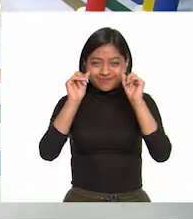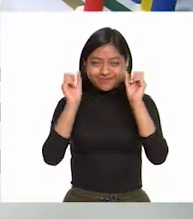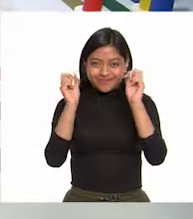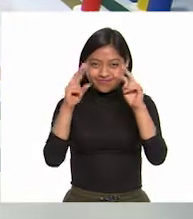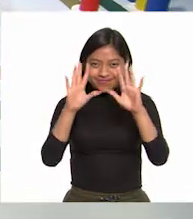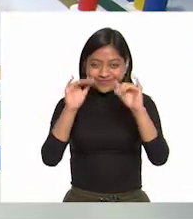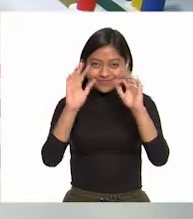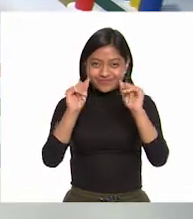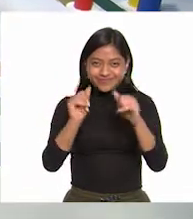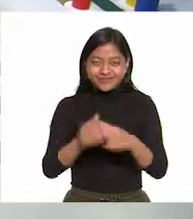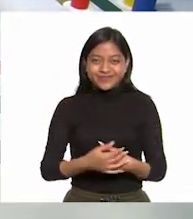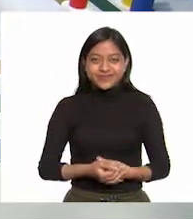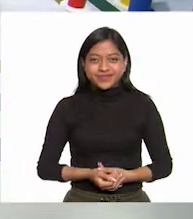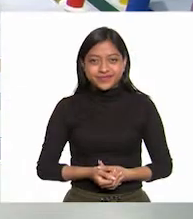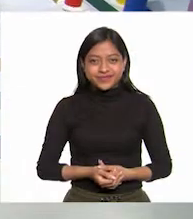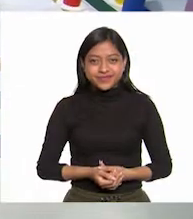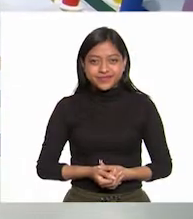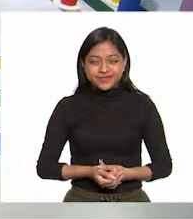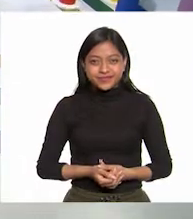vemos!